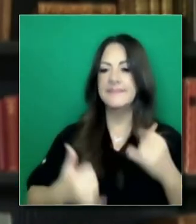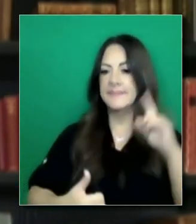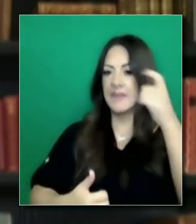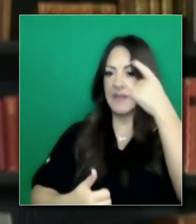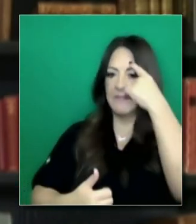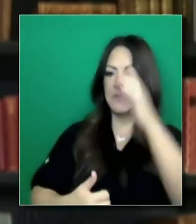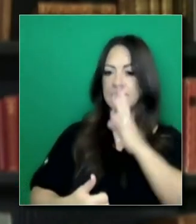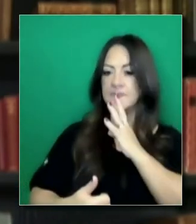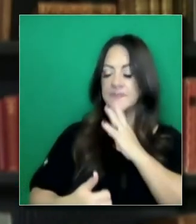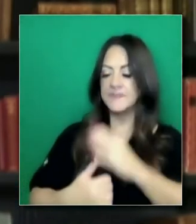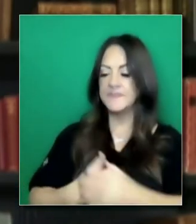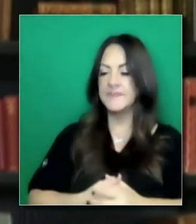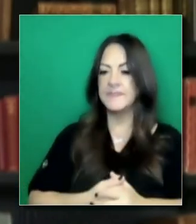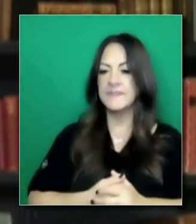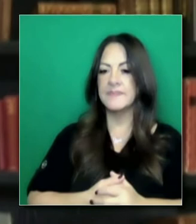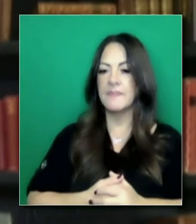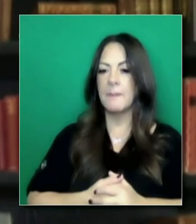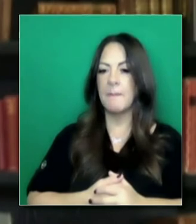permite, doctor,